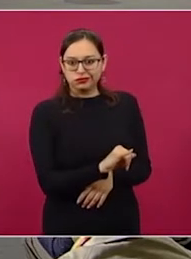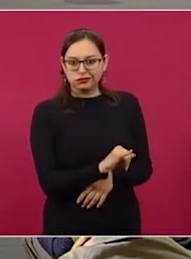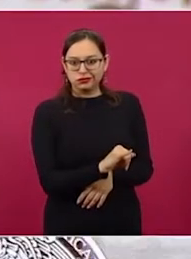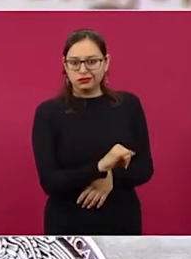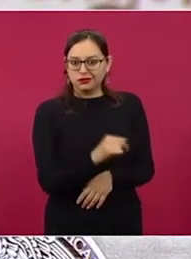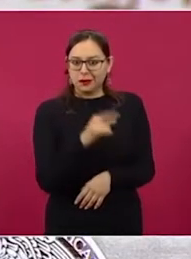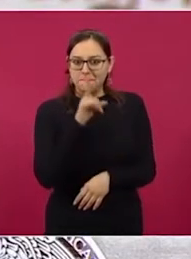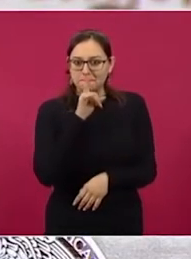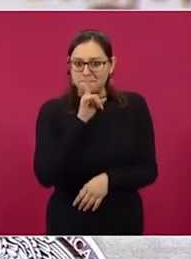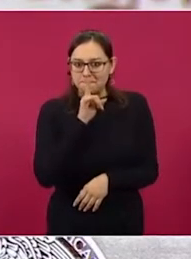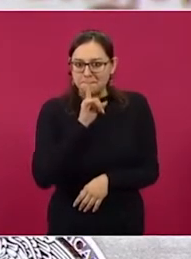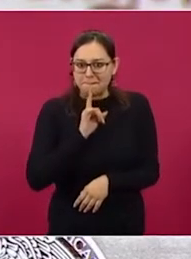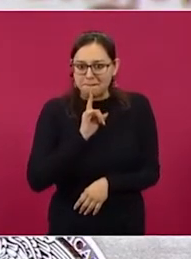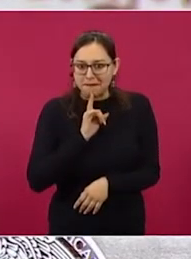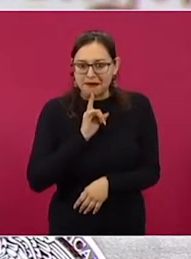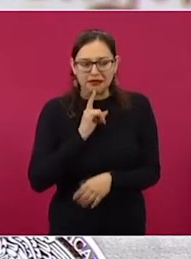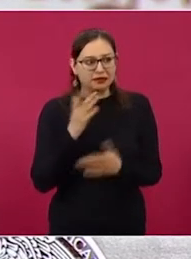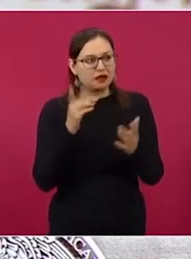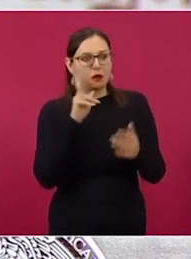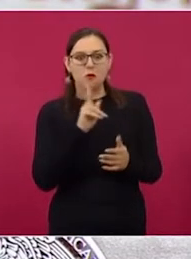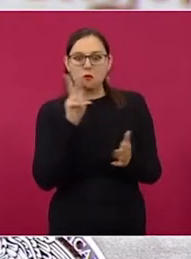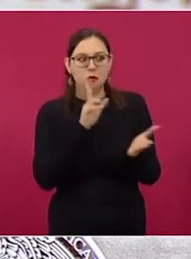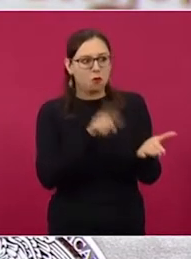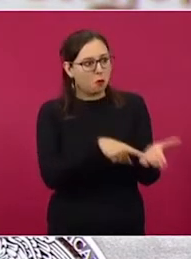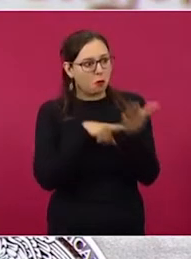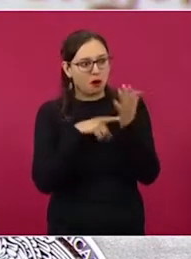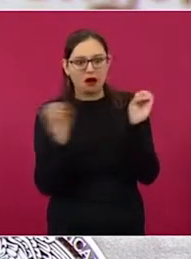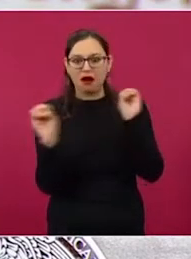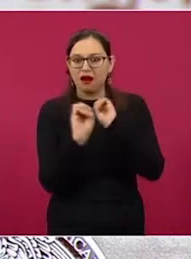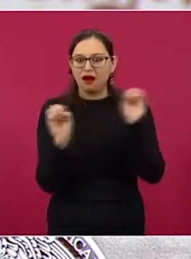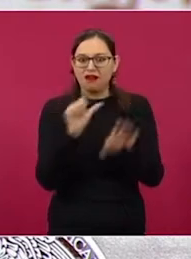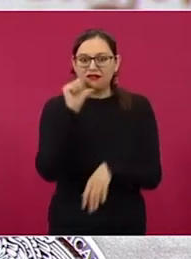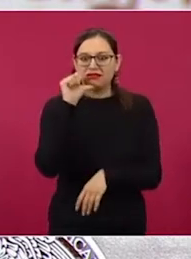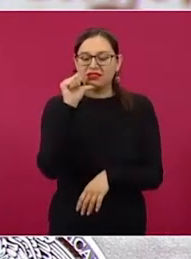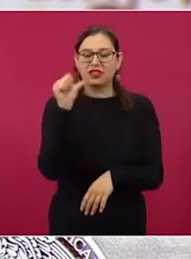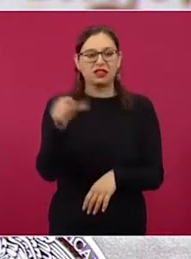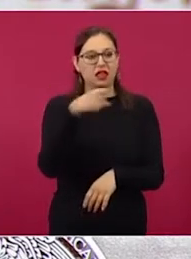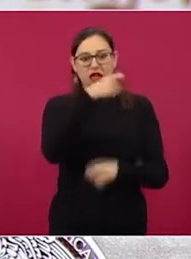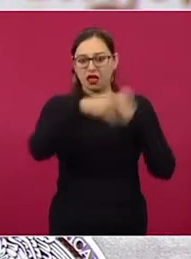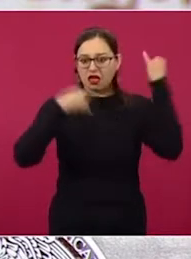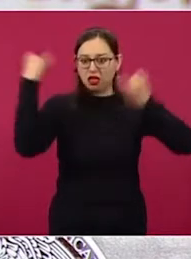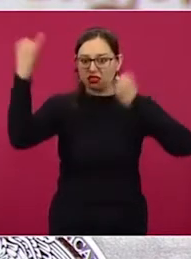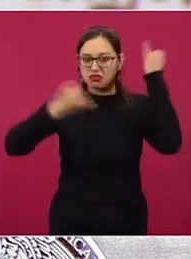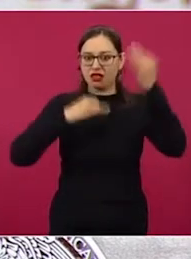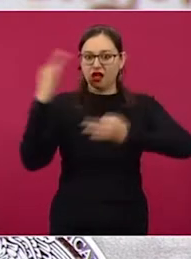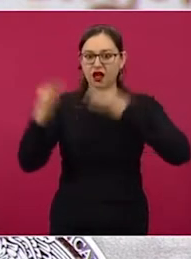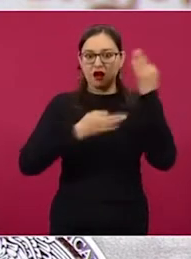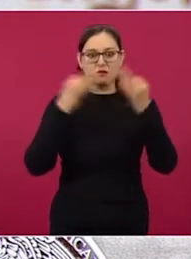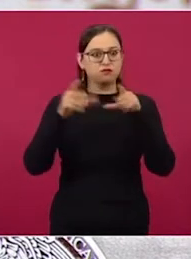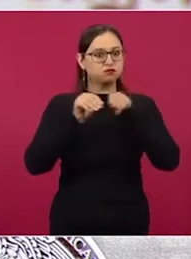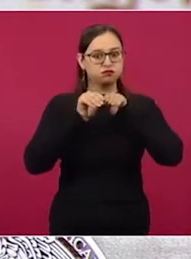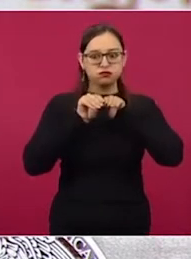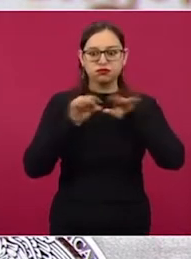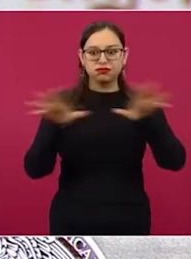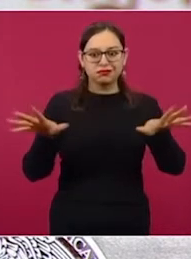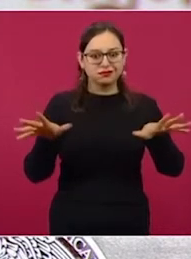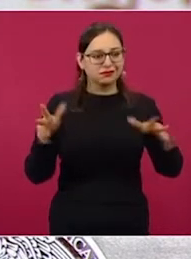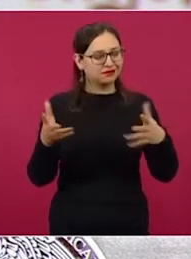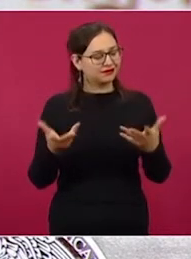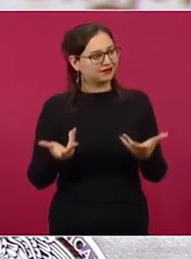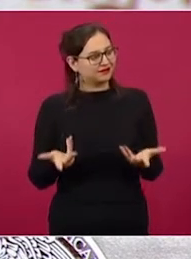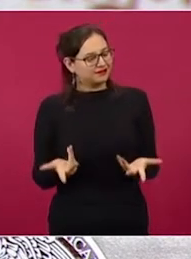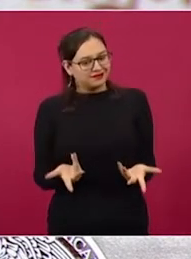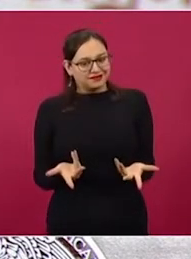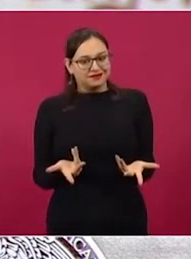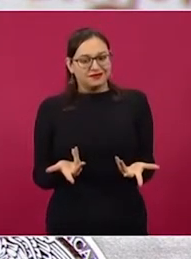solo rumores convertidos en noticias. También en redes sociales se propagó la mentira, pero llama la atención